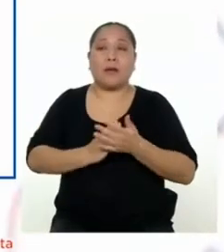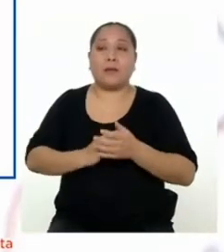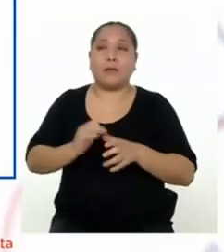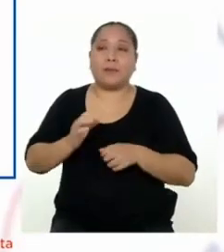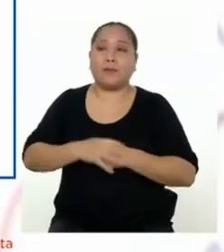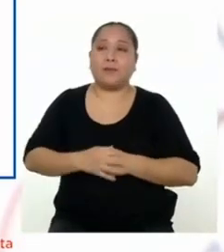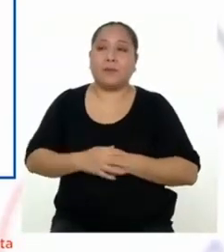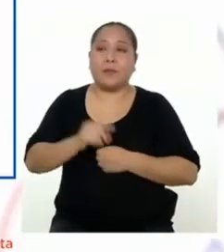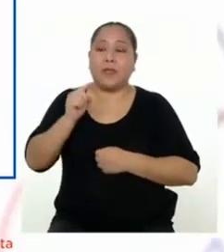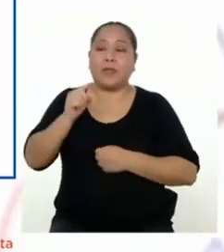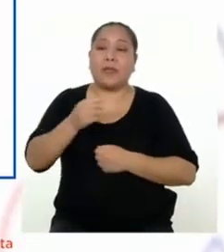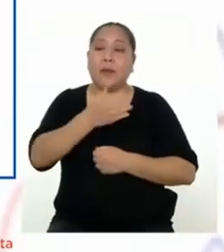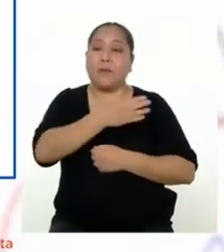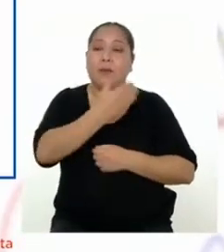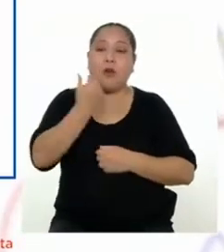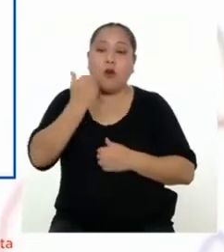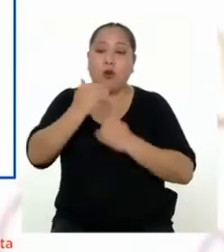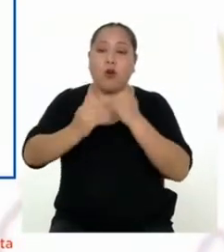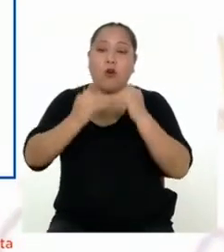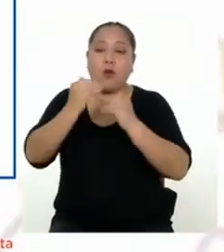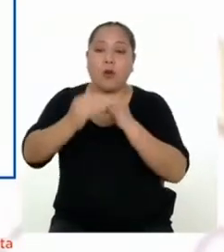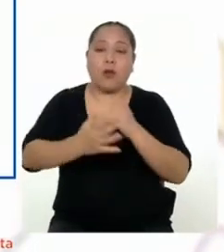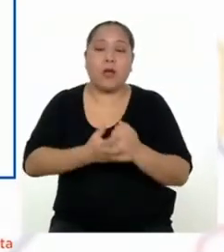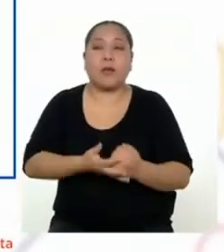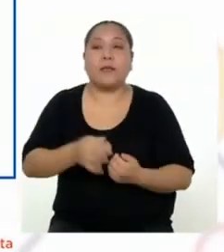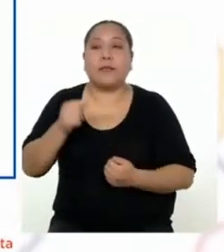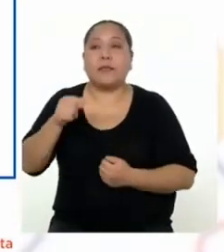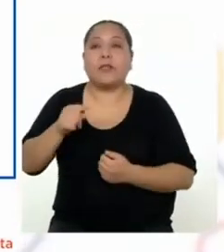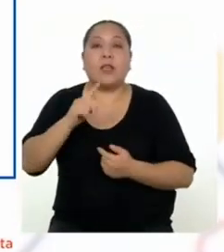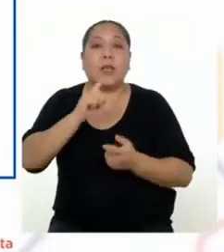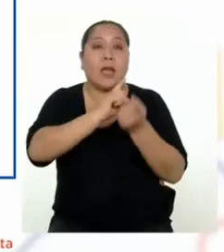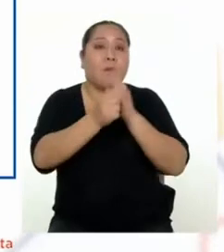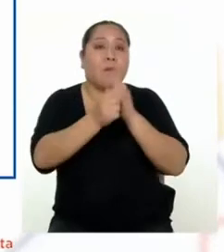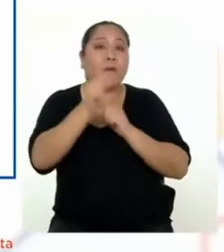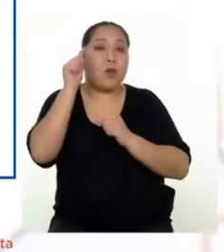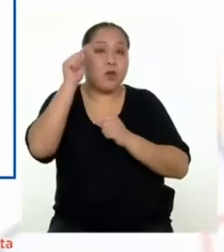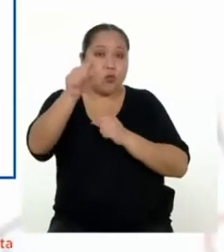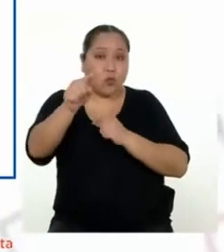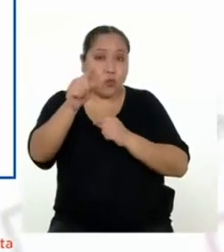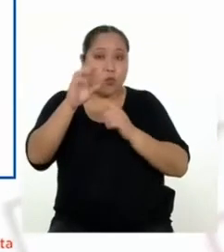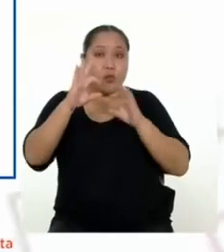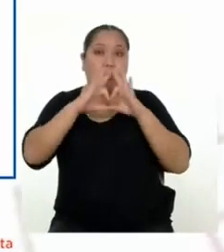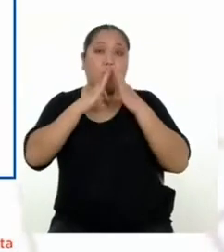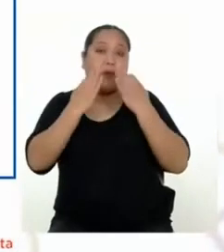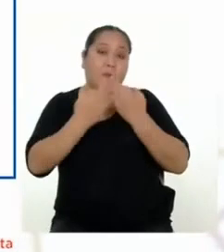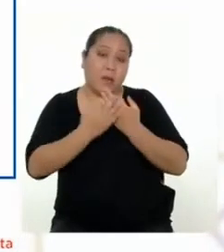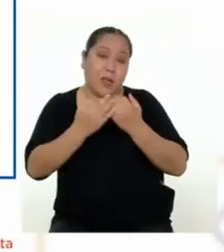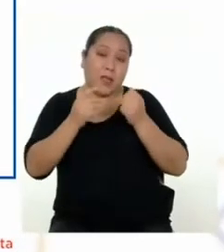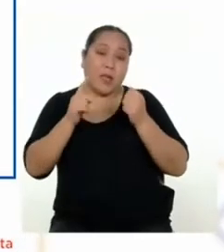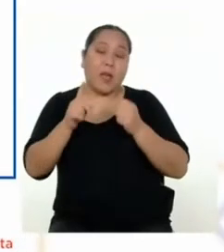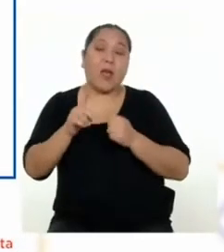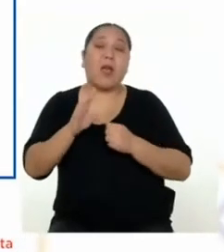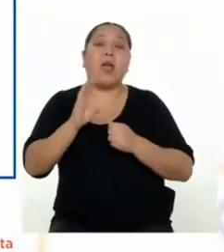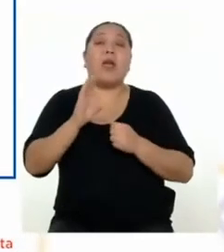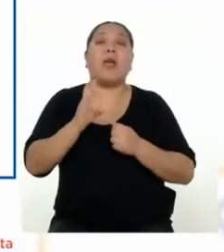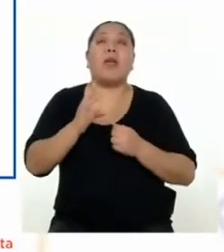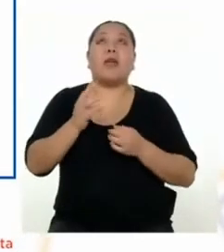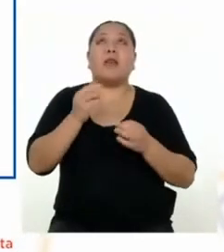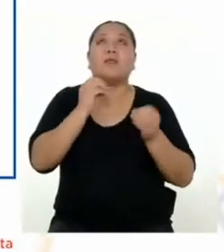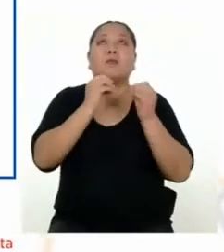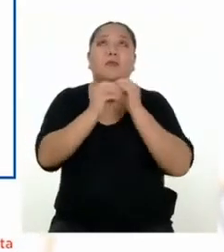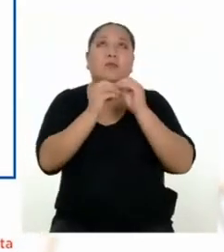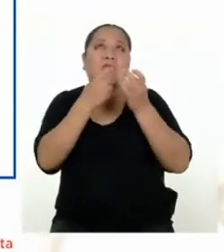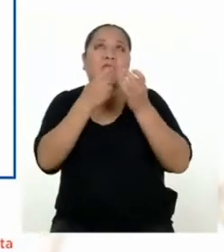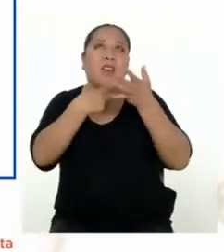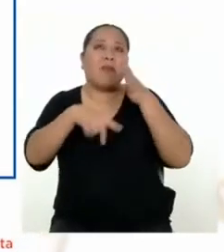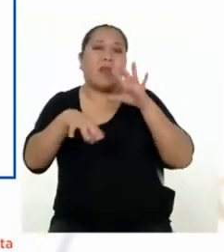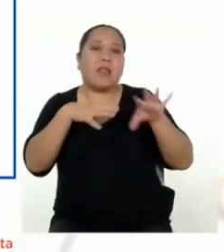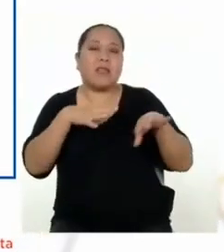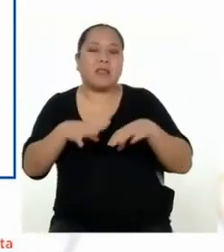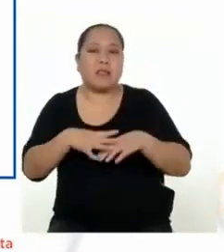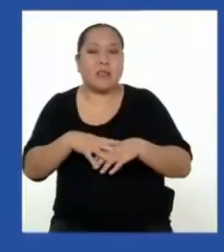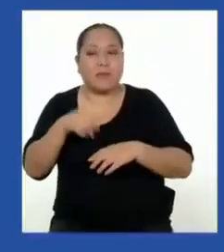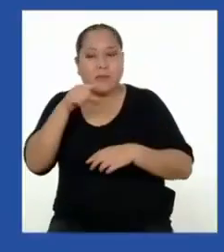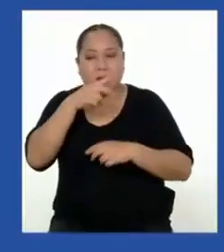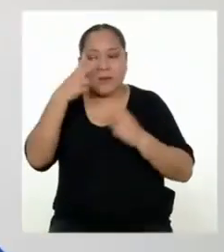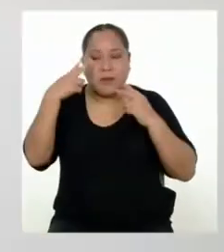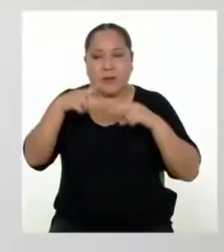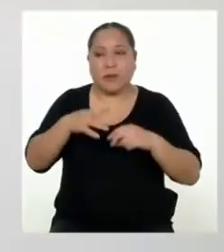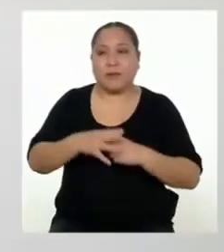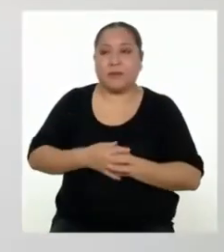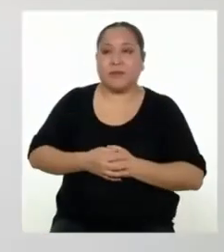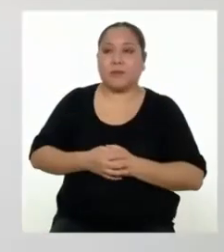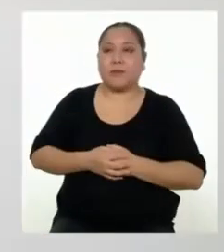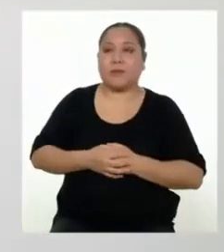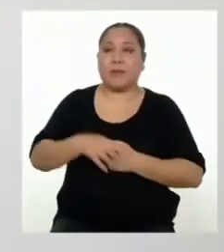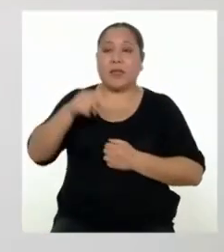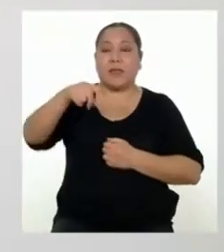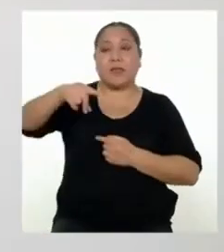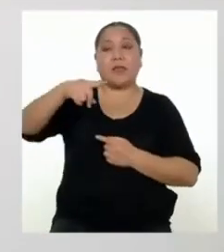que es la acción de mejora o cambio que tu familia y tú realizarán para responder a la situación problemática que han identificado.